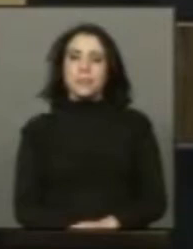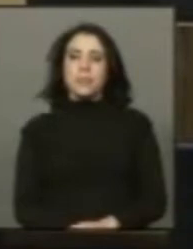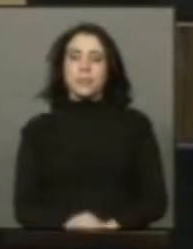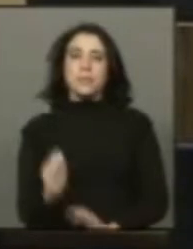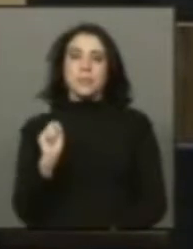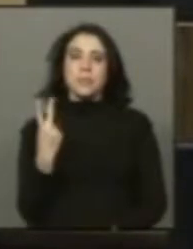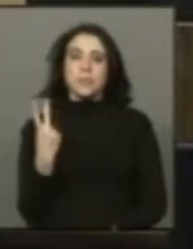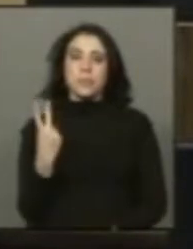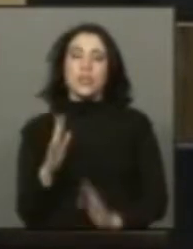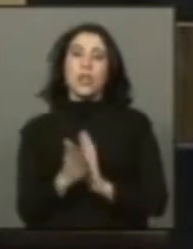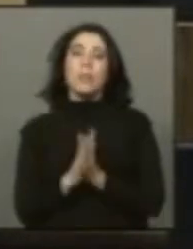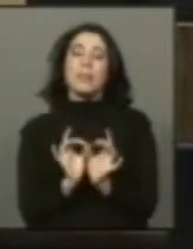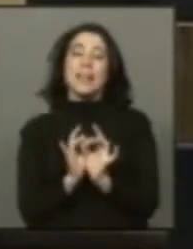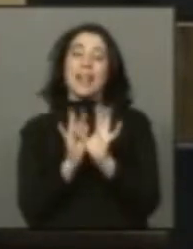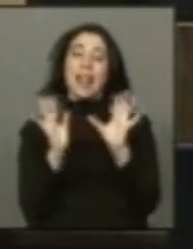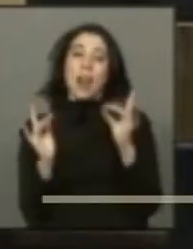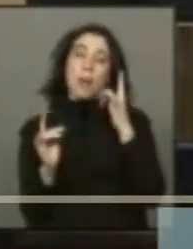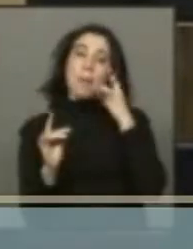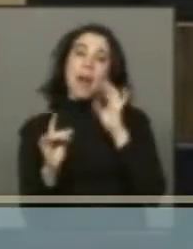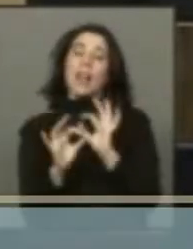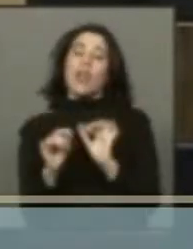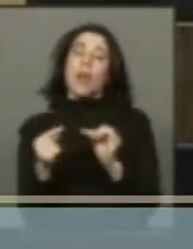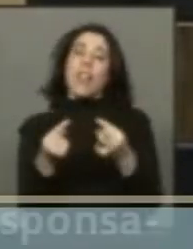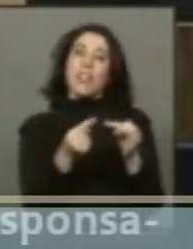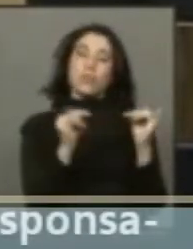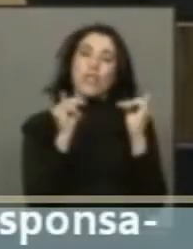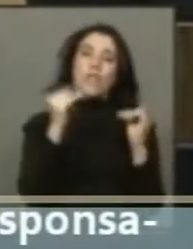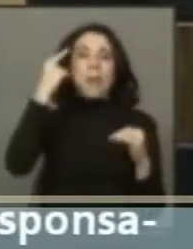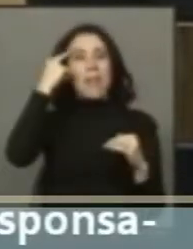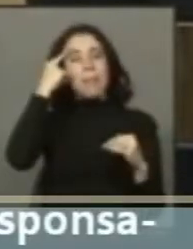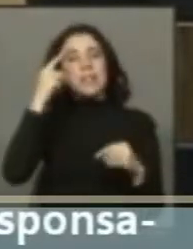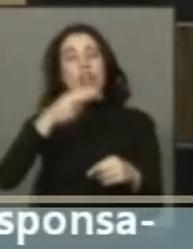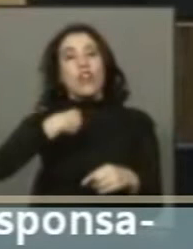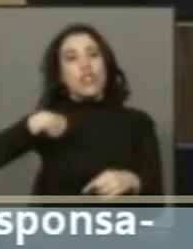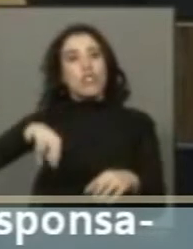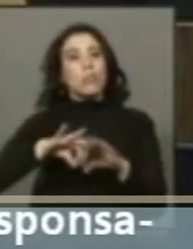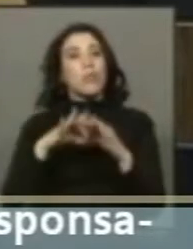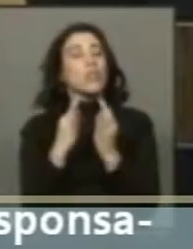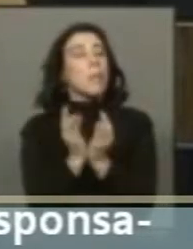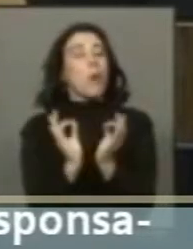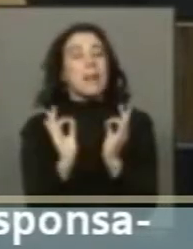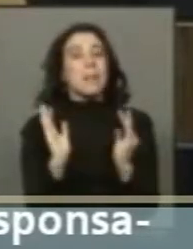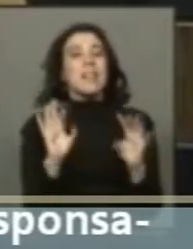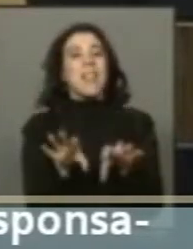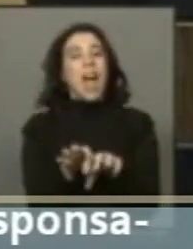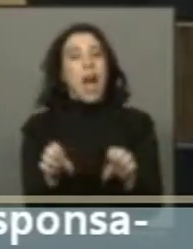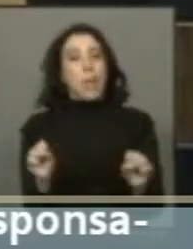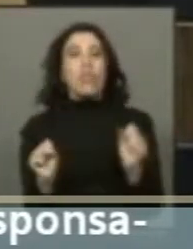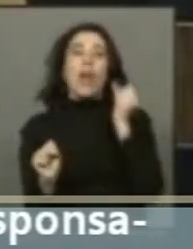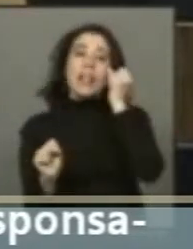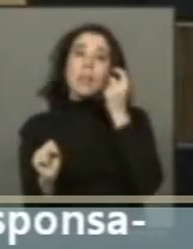que creo que queda absolutamente claro para evitar cualquier discusión ideológica, somos absolutamente partidarios y entendemos de la